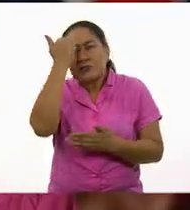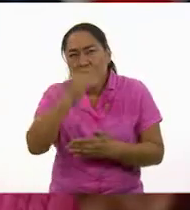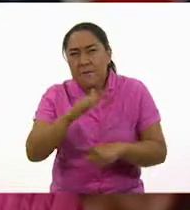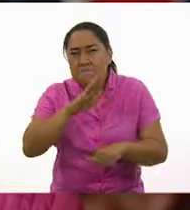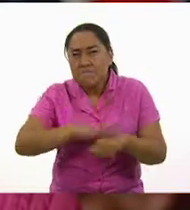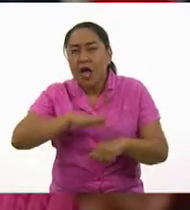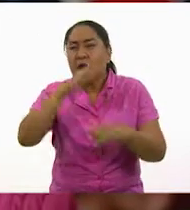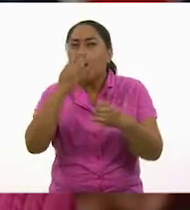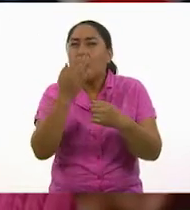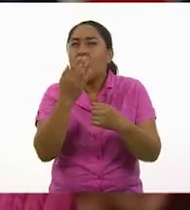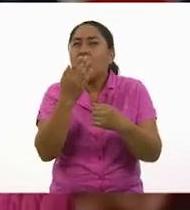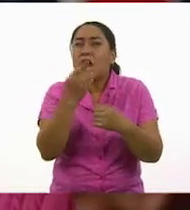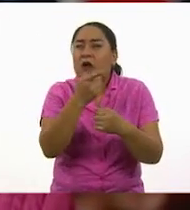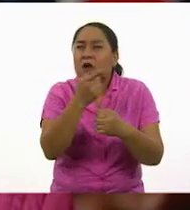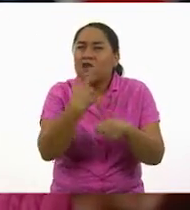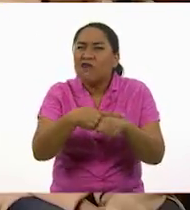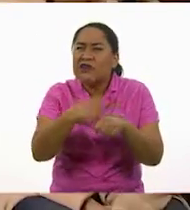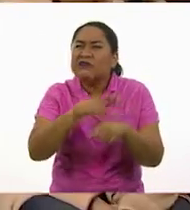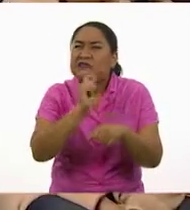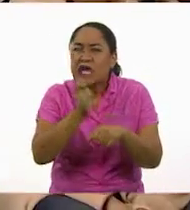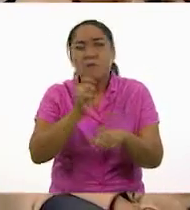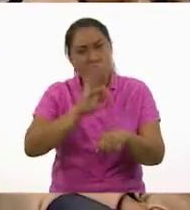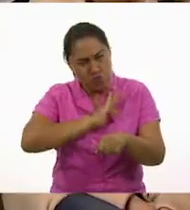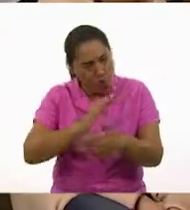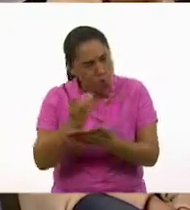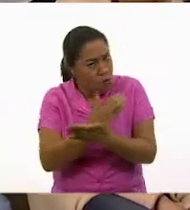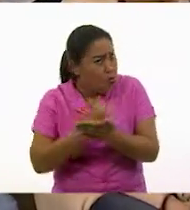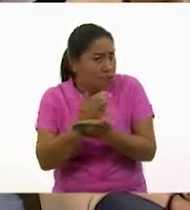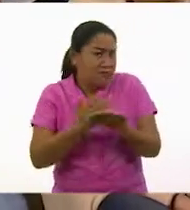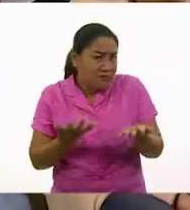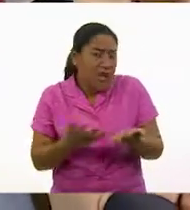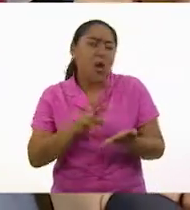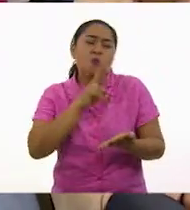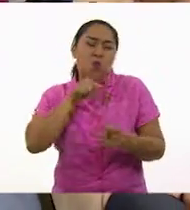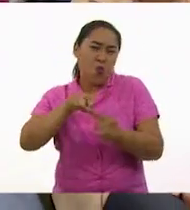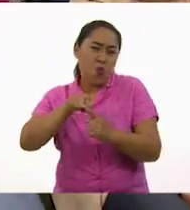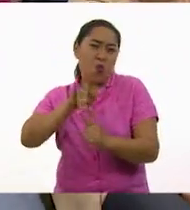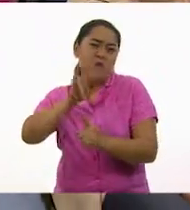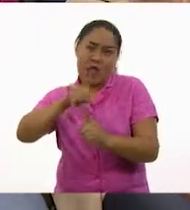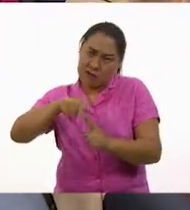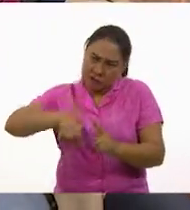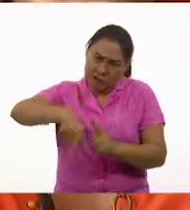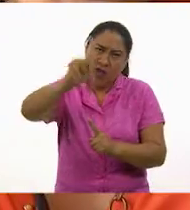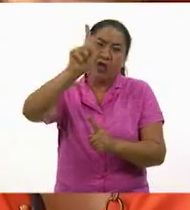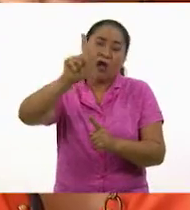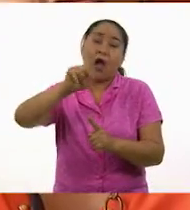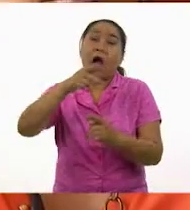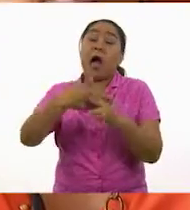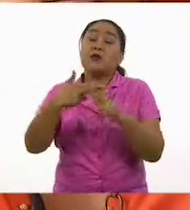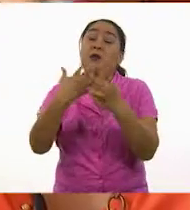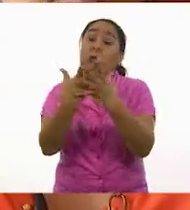debería de existir una cura, ¿no? Que Lupita se vaya y regrese cuando exista la vacuna.